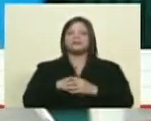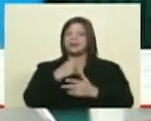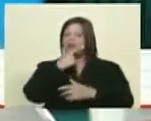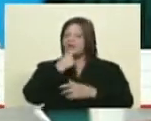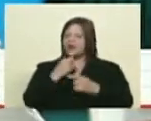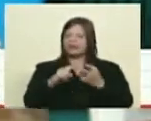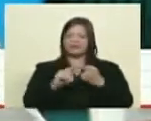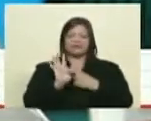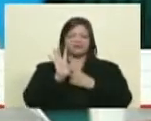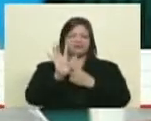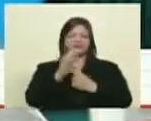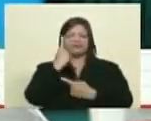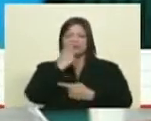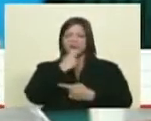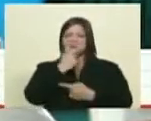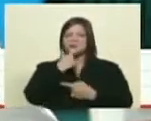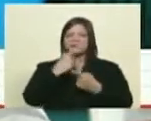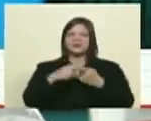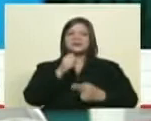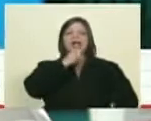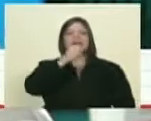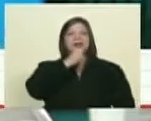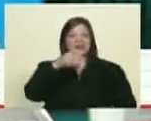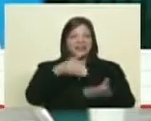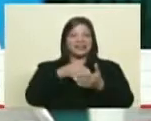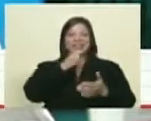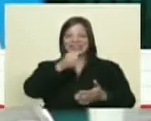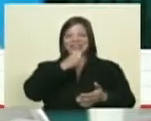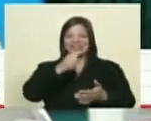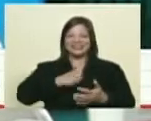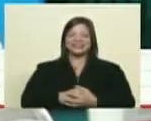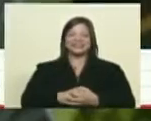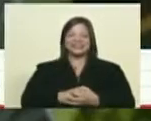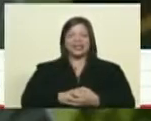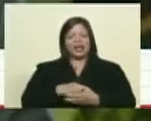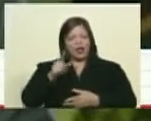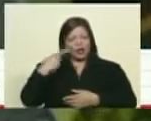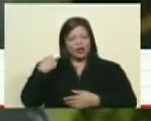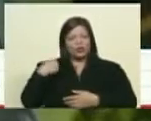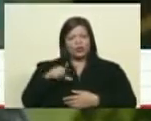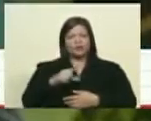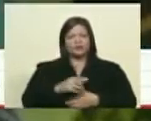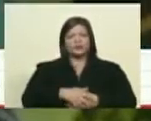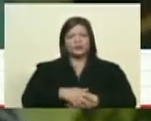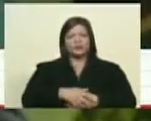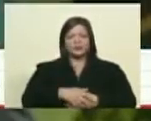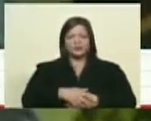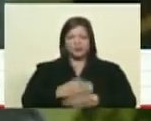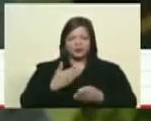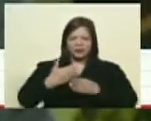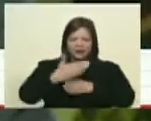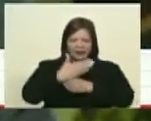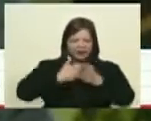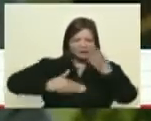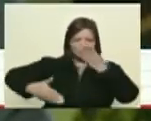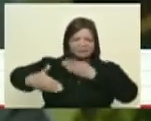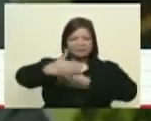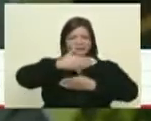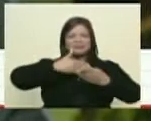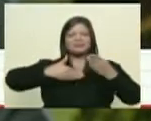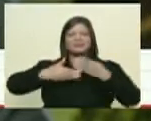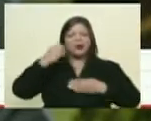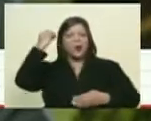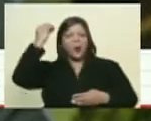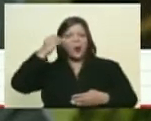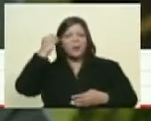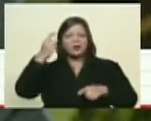fuente y con toda la información y los antipriodistas también pueden descargárselo ¿has tenido feedback? opinión